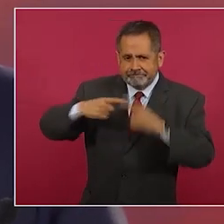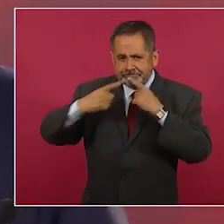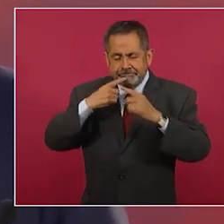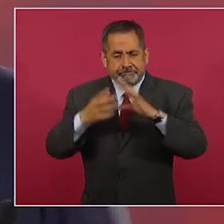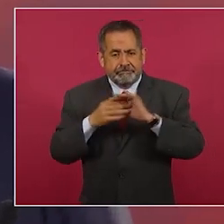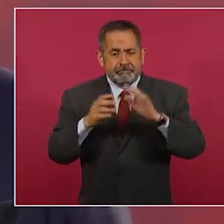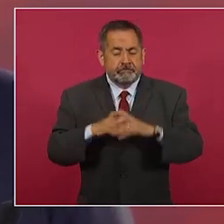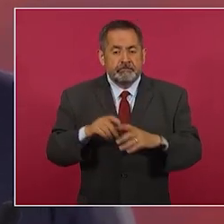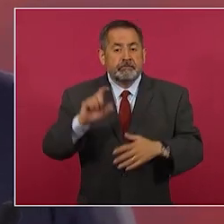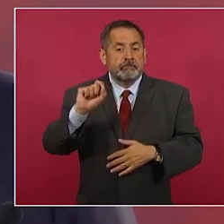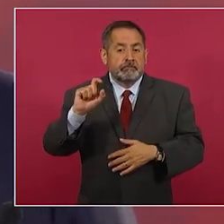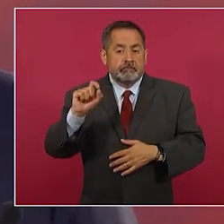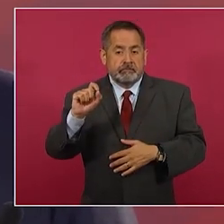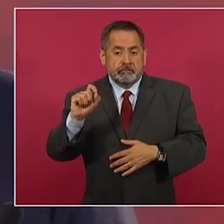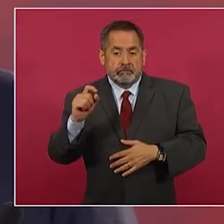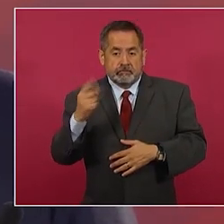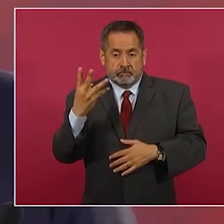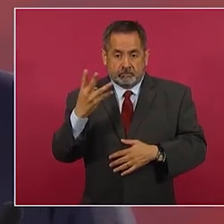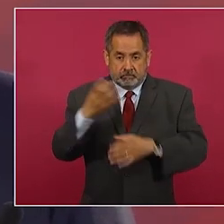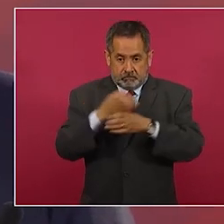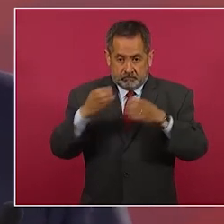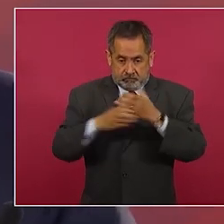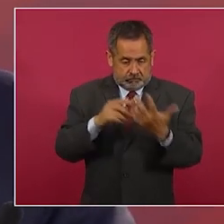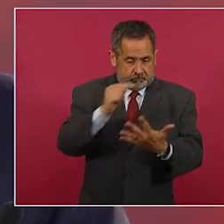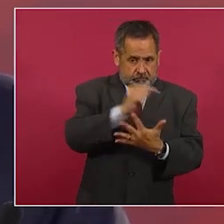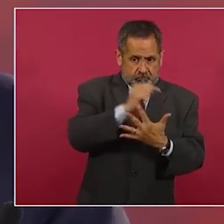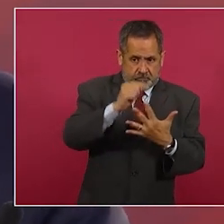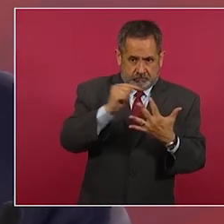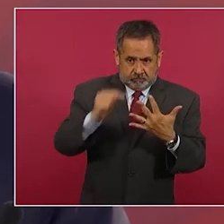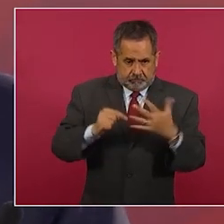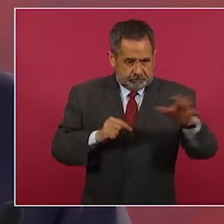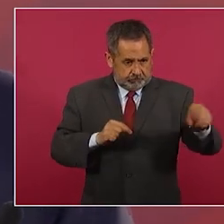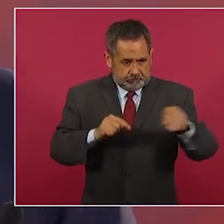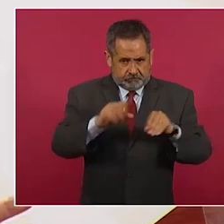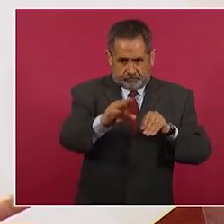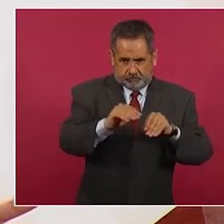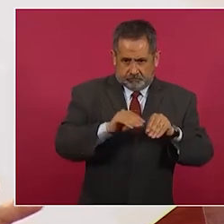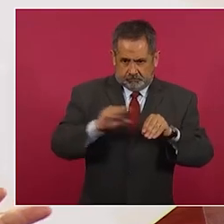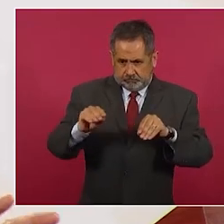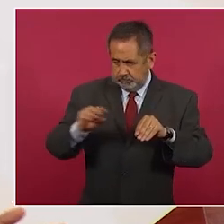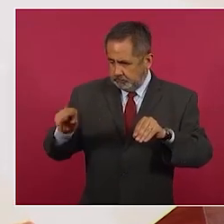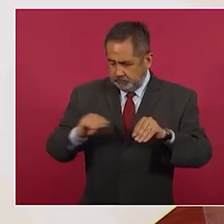productos básicos para que la gente